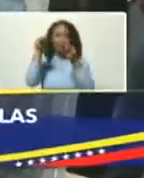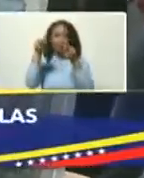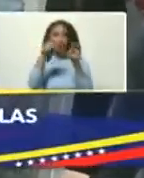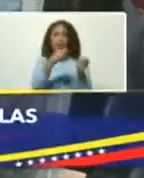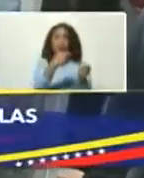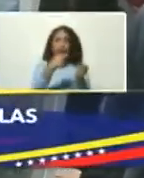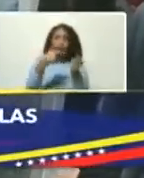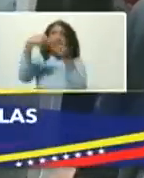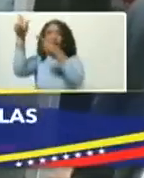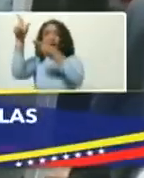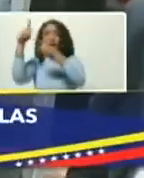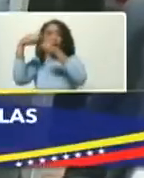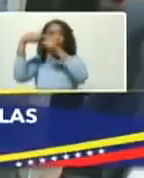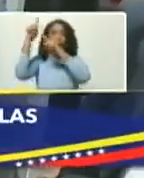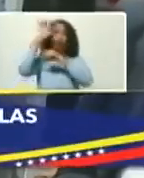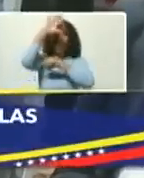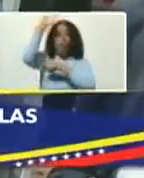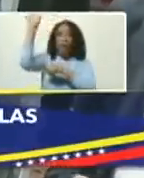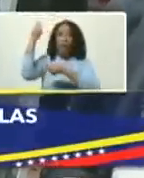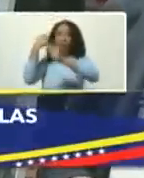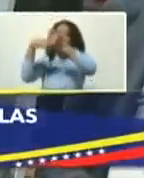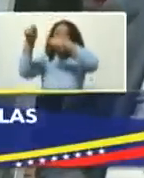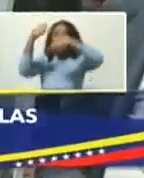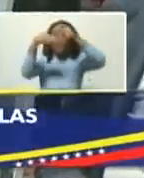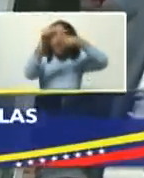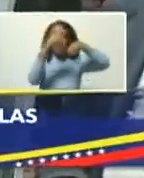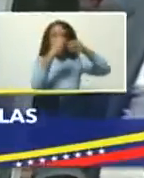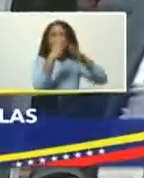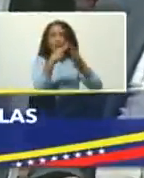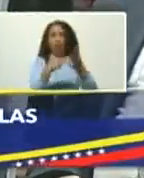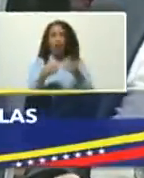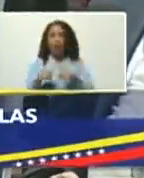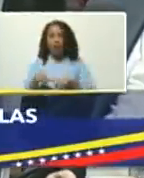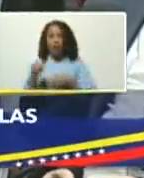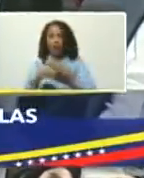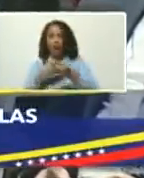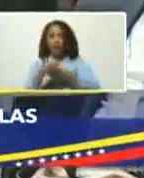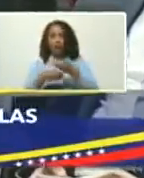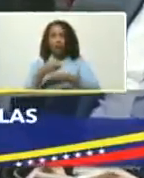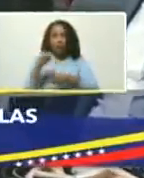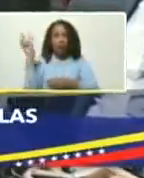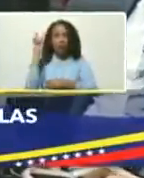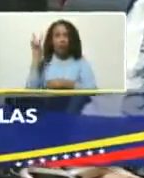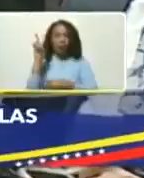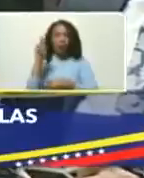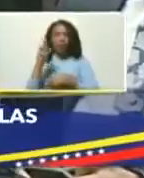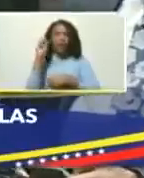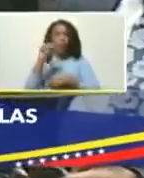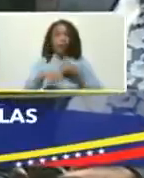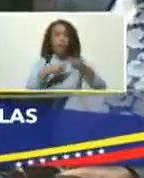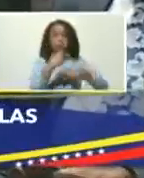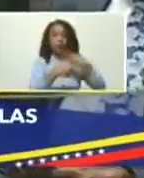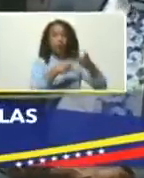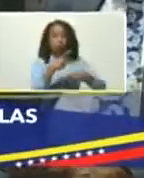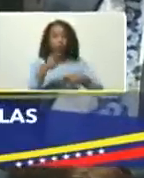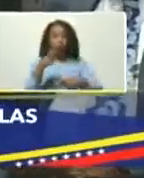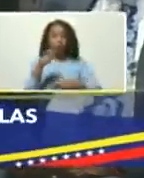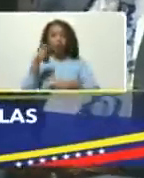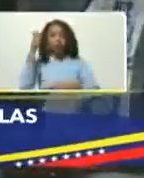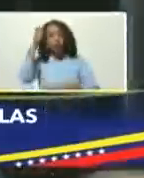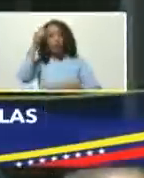venezolanos a otros países y también fomentar la producción para el abastecimiento del pueblo de Venezuela